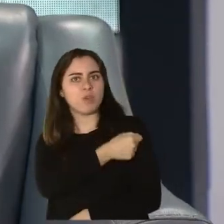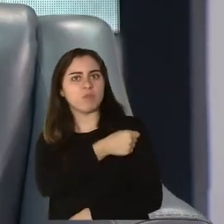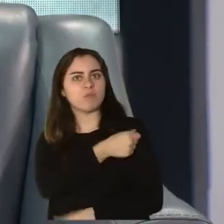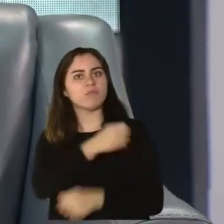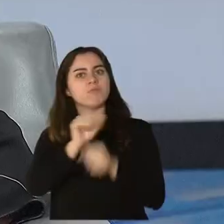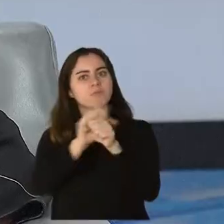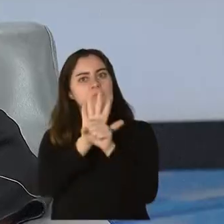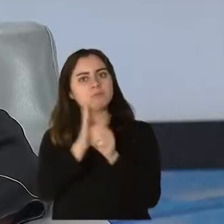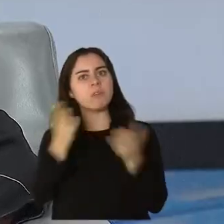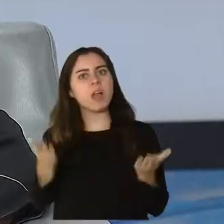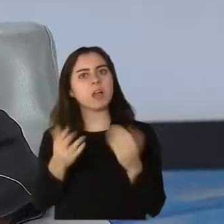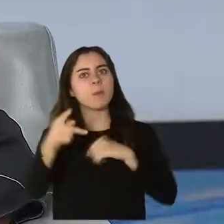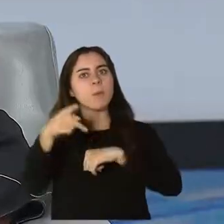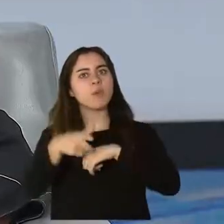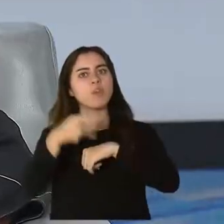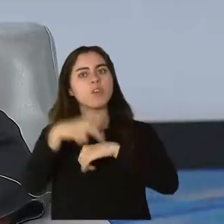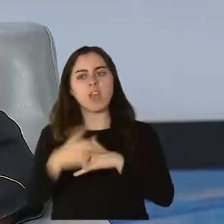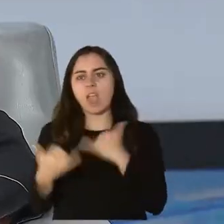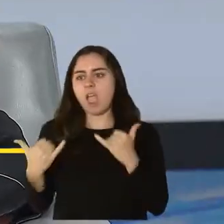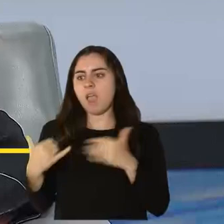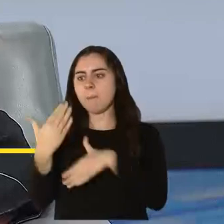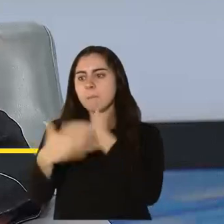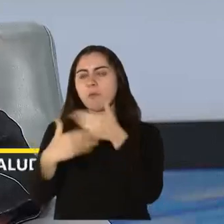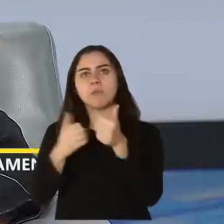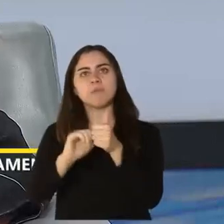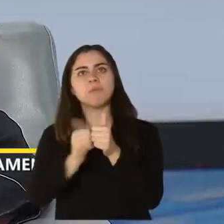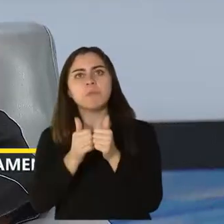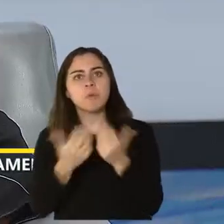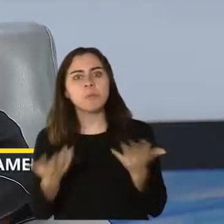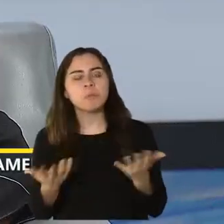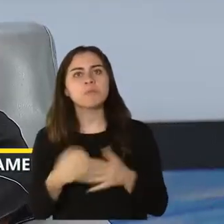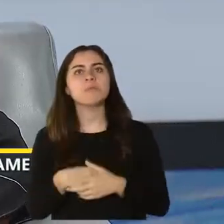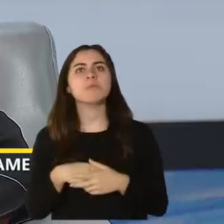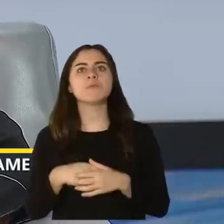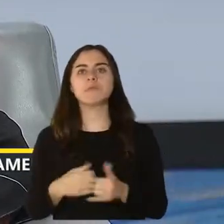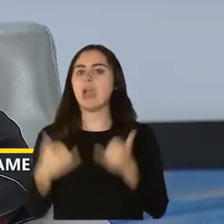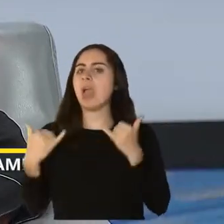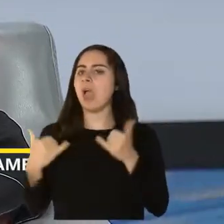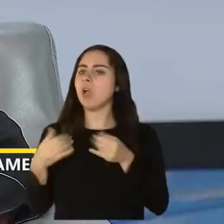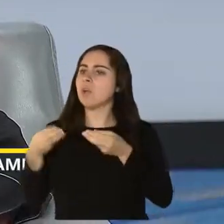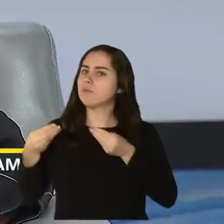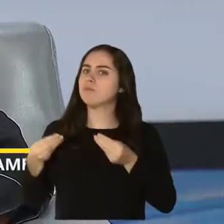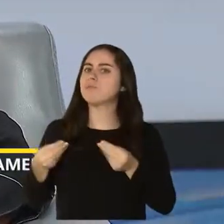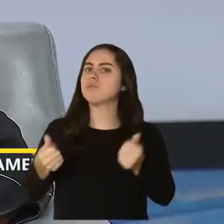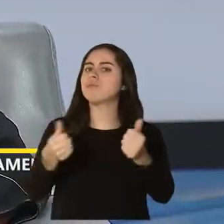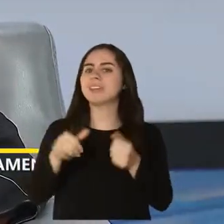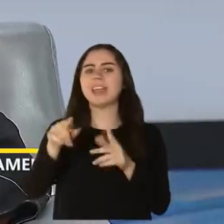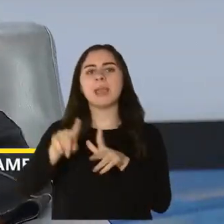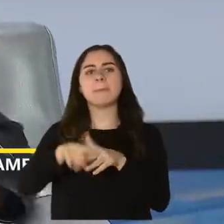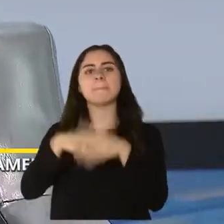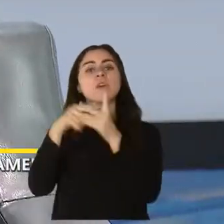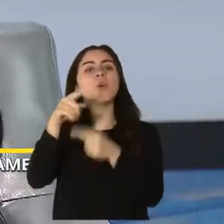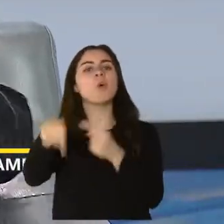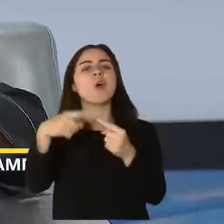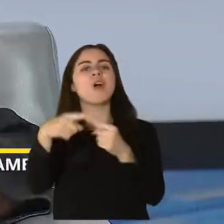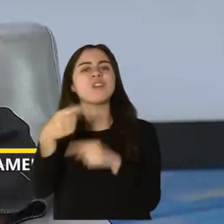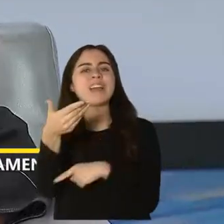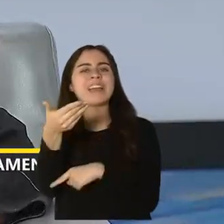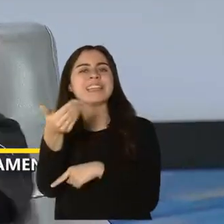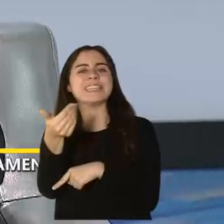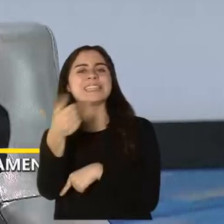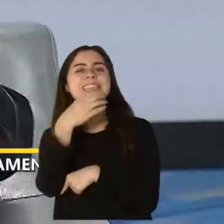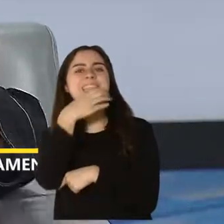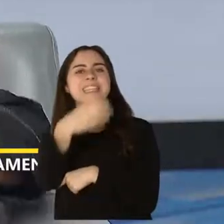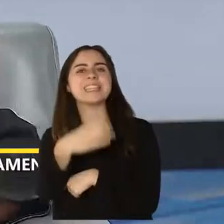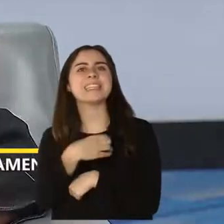proceso hasta ahora. El proceso está fluyendo. Ciertamente comenzamos a vacunar el 15 de diciembre. Cuando yo miro, a